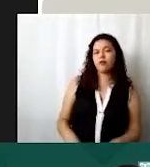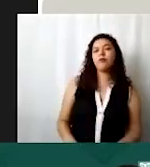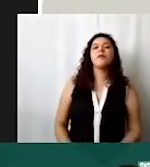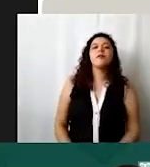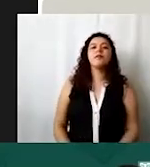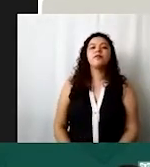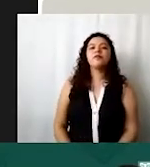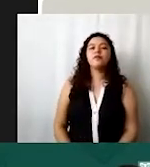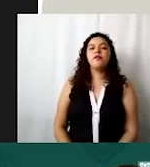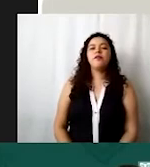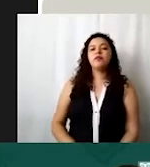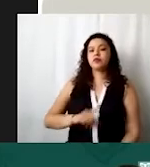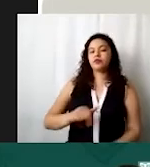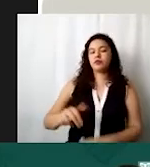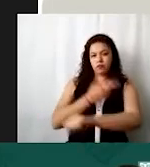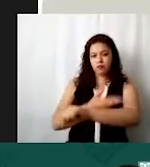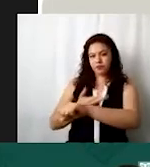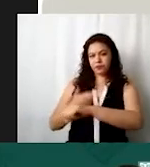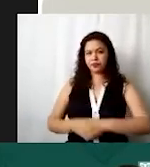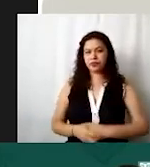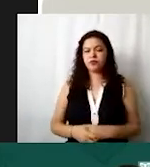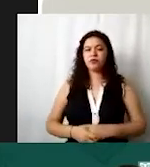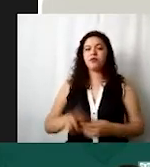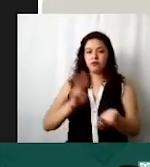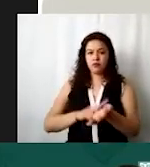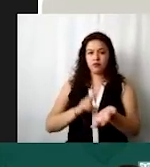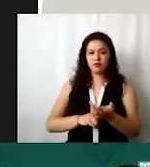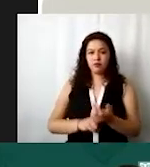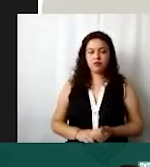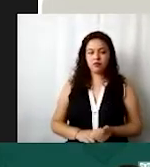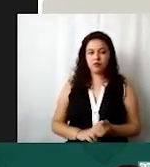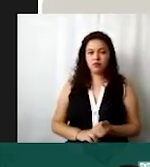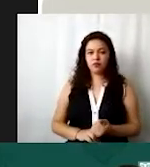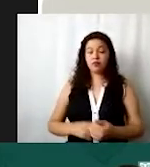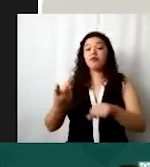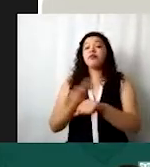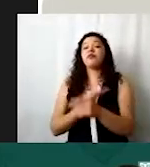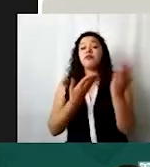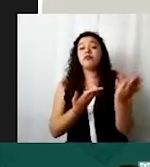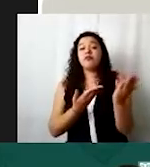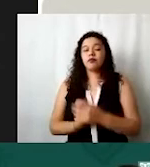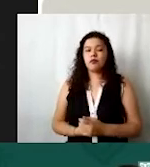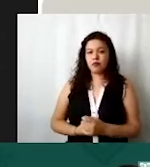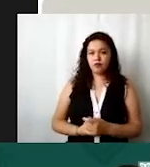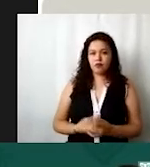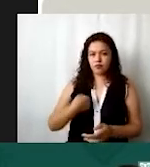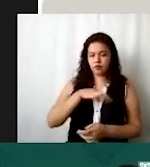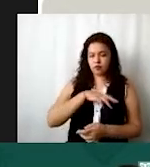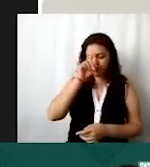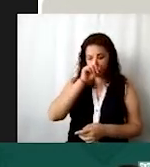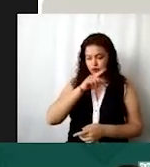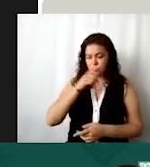y registra le damos validar ¿y qué pasó aquí? dice le recordamos que los gastos de